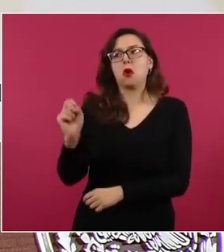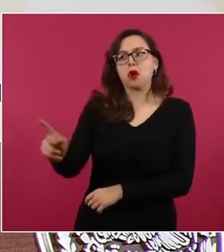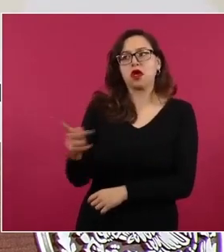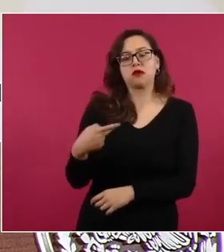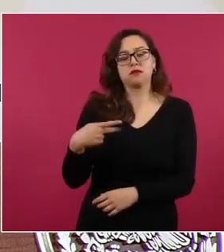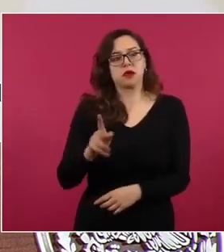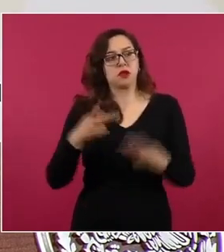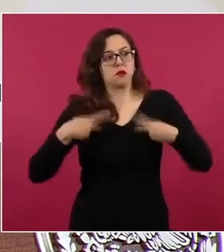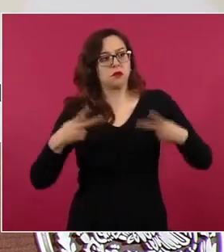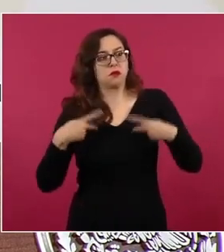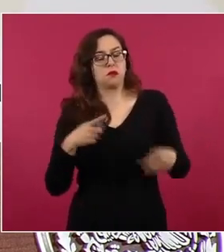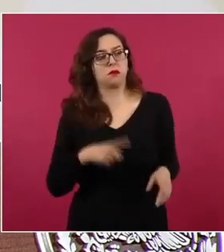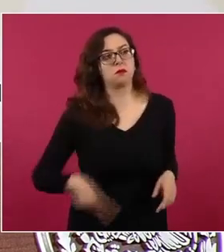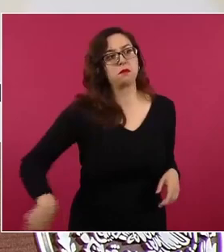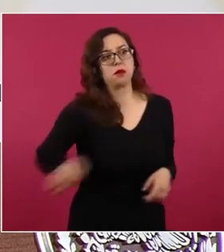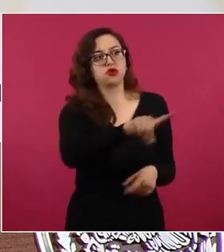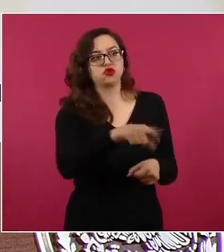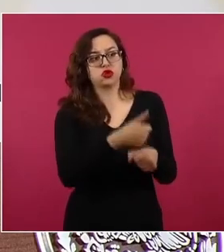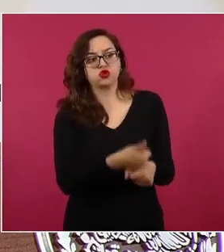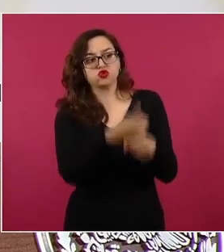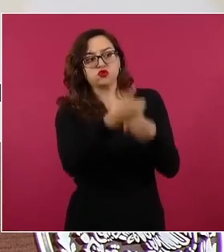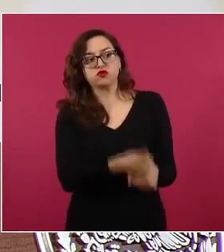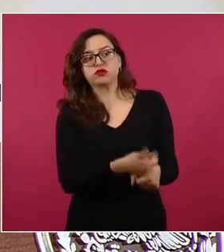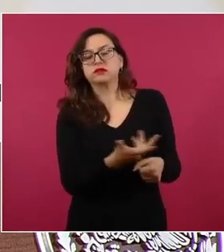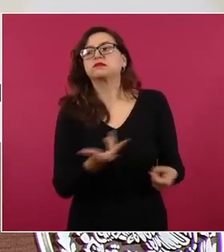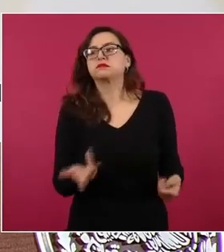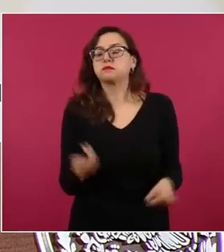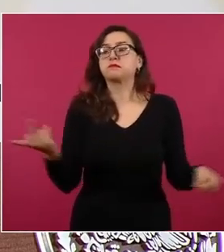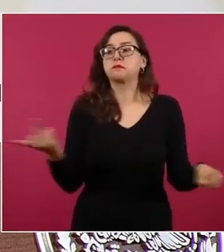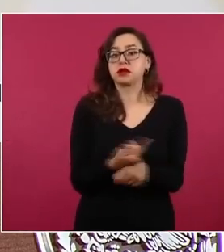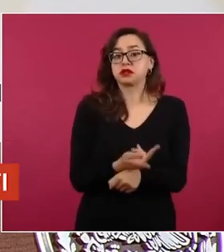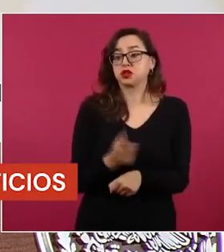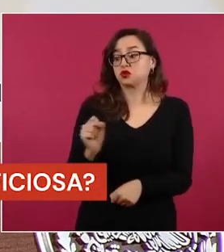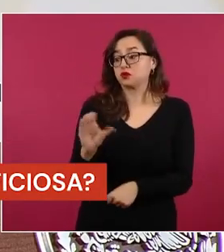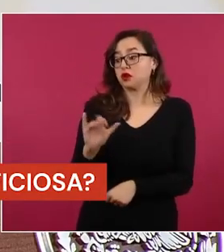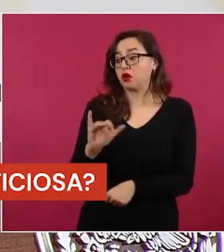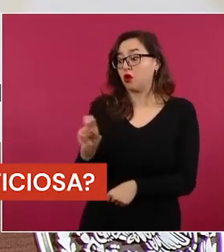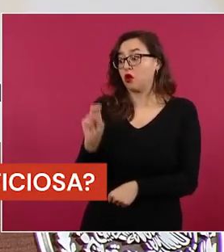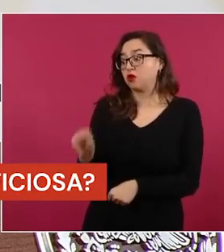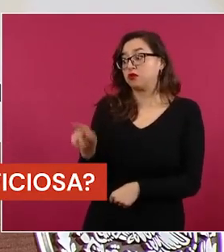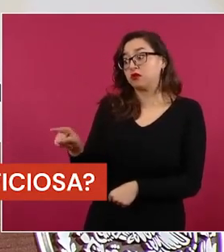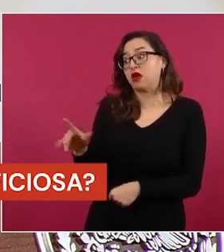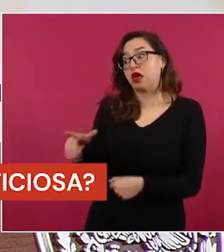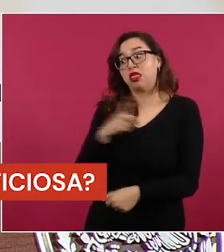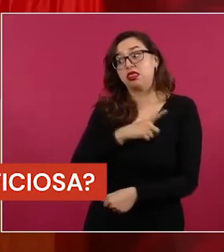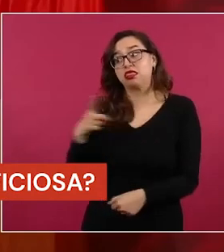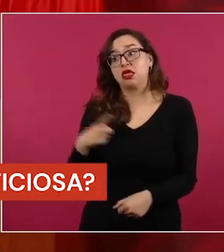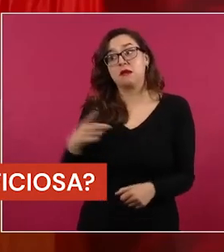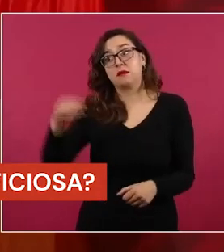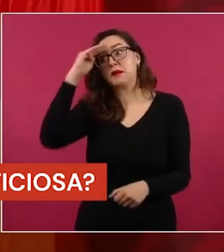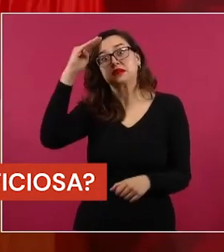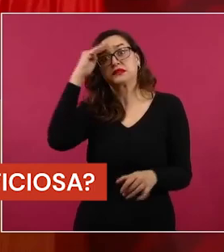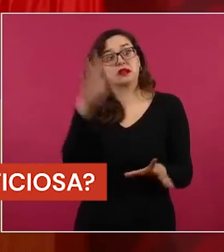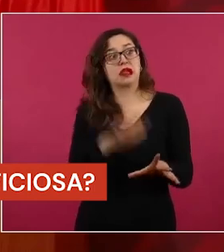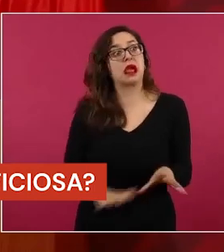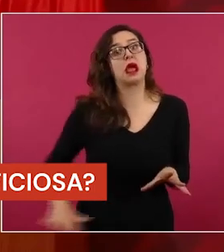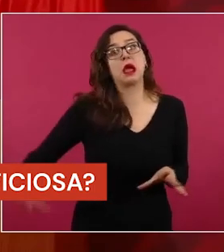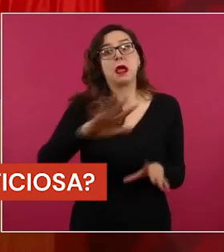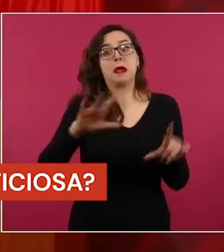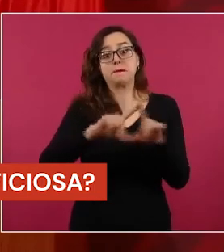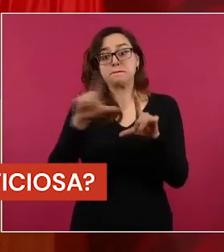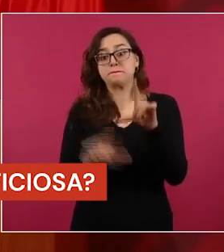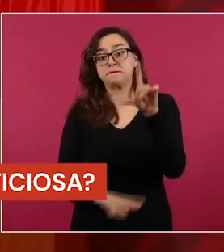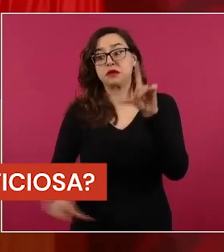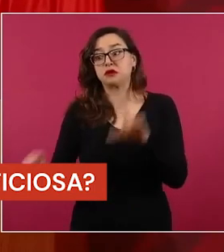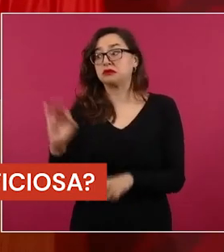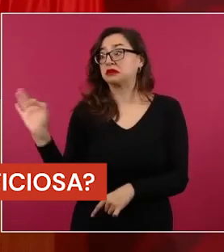Corte de Justicia debe preocuparse por la sociedad, porque la decisión que vaya a tomar el próximo lunes puede definir la